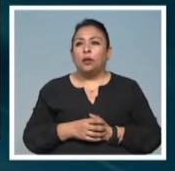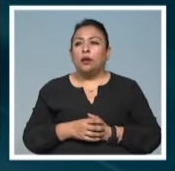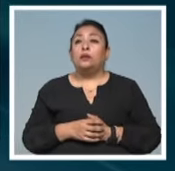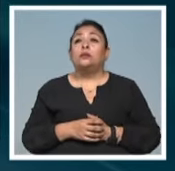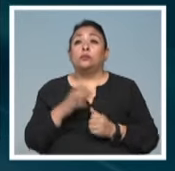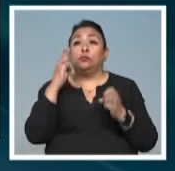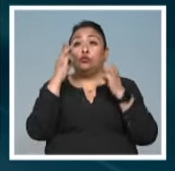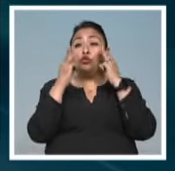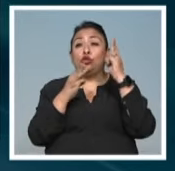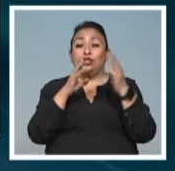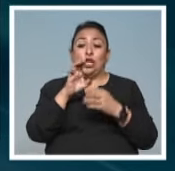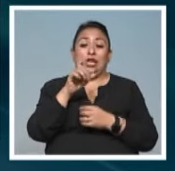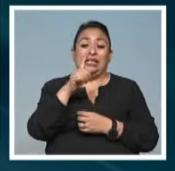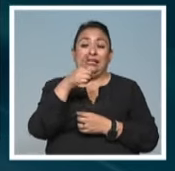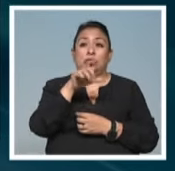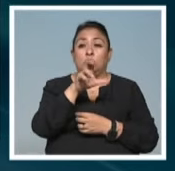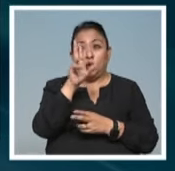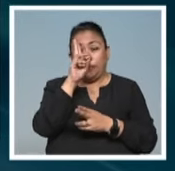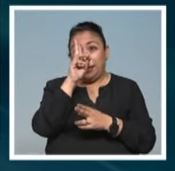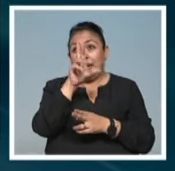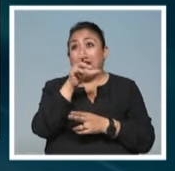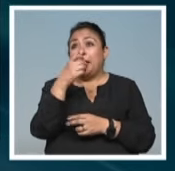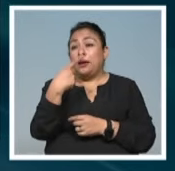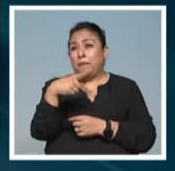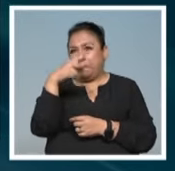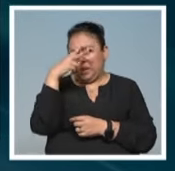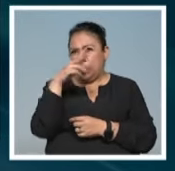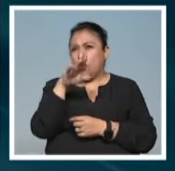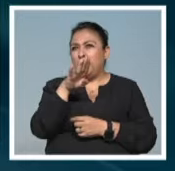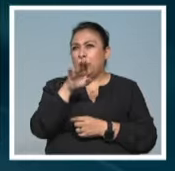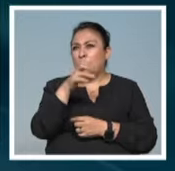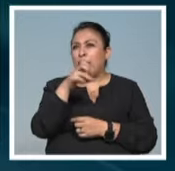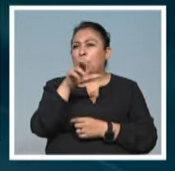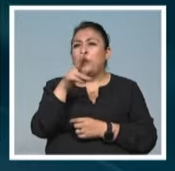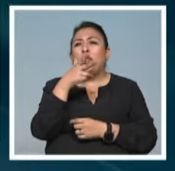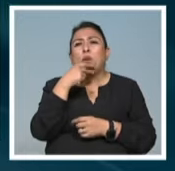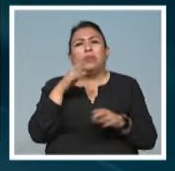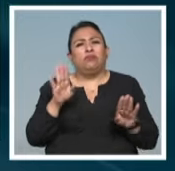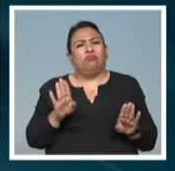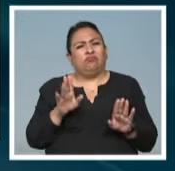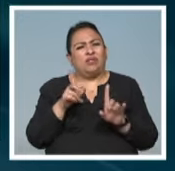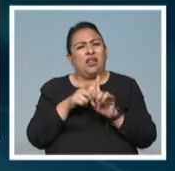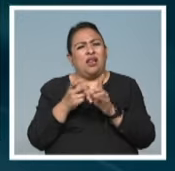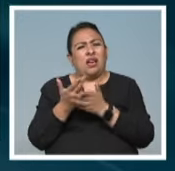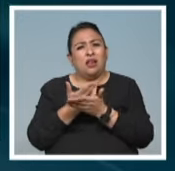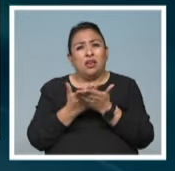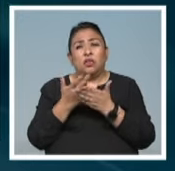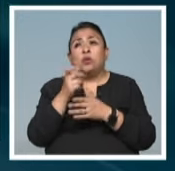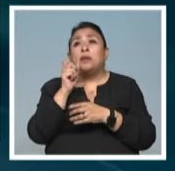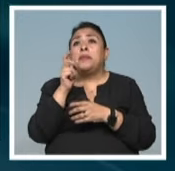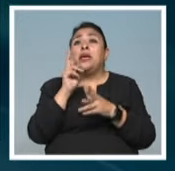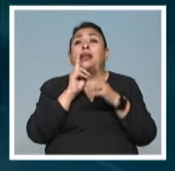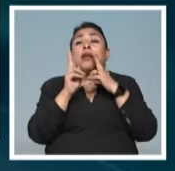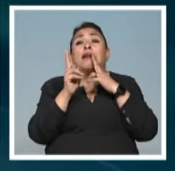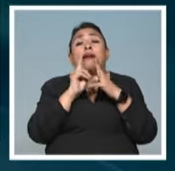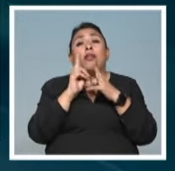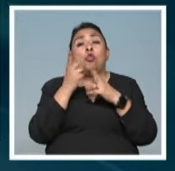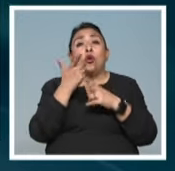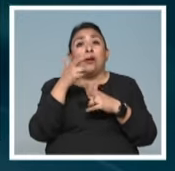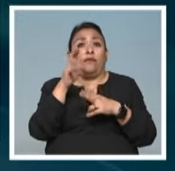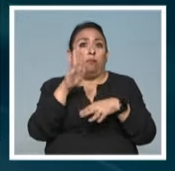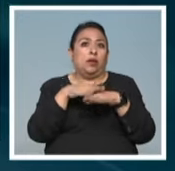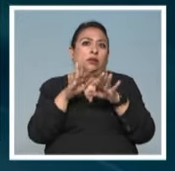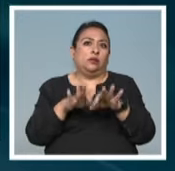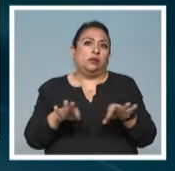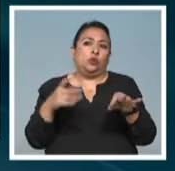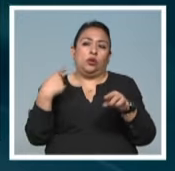El Museo del Estanquillo rinde homenaje al mexicano Manuel Ahumada, un multifacético caricaturista y uno de los narradores gráficos más